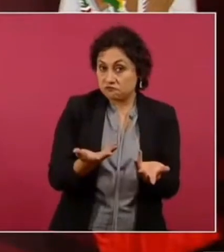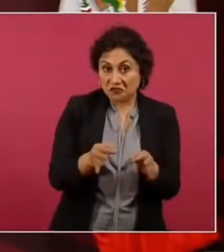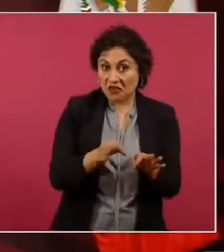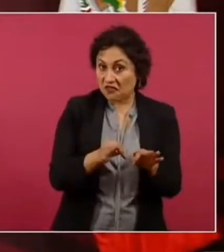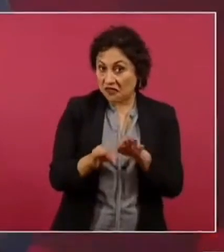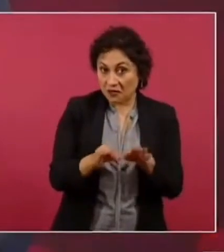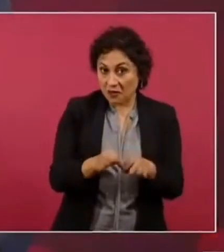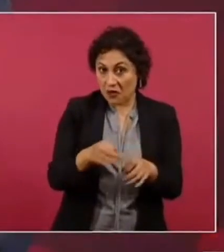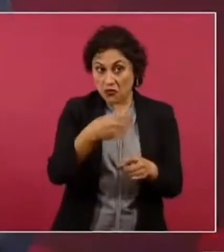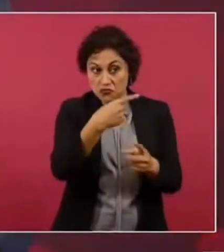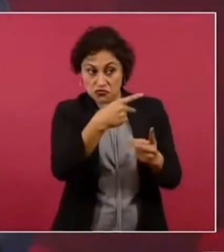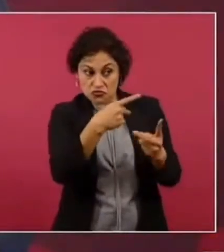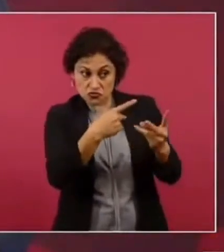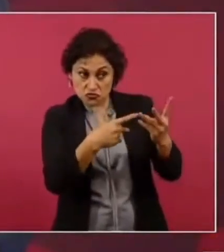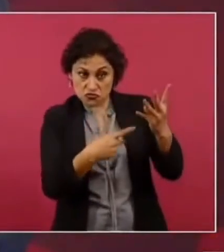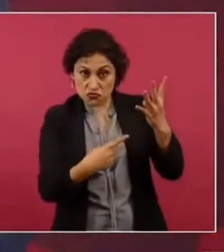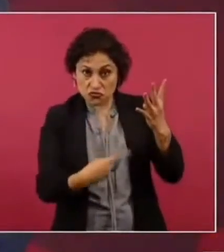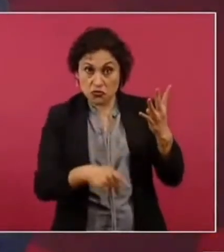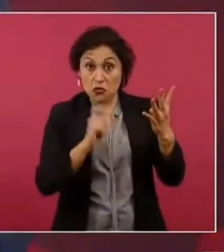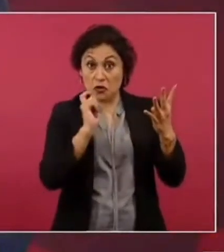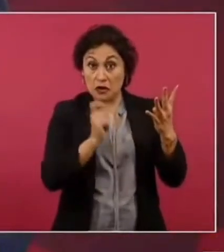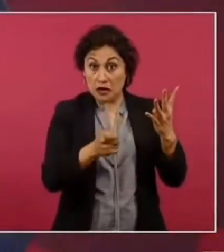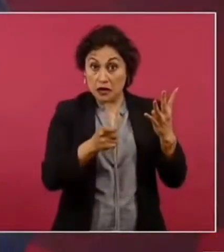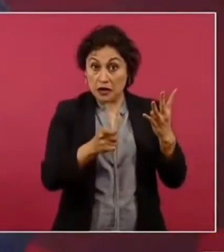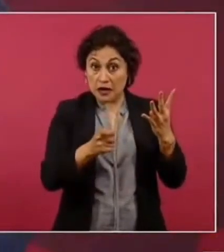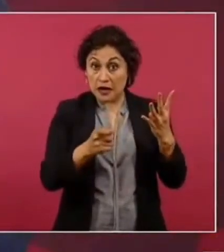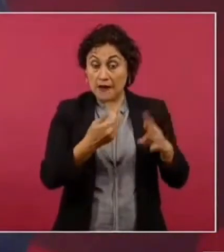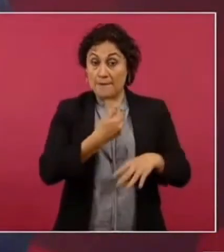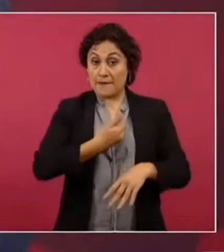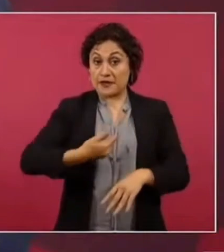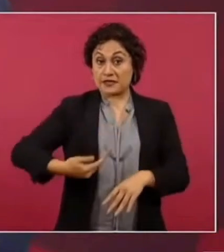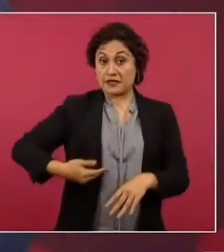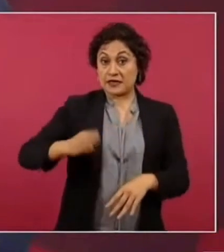un mandato del presidente Biden